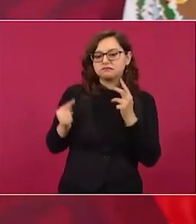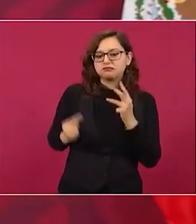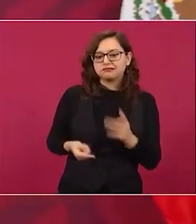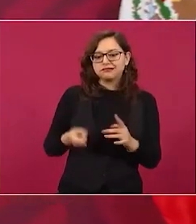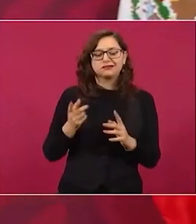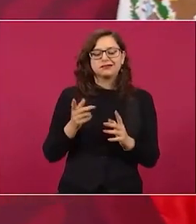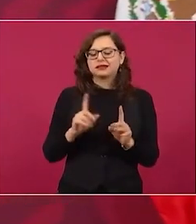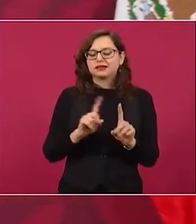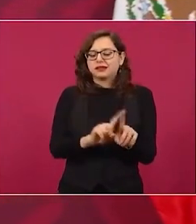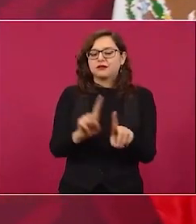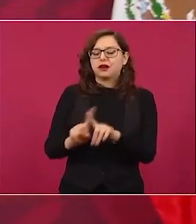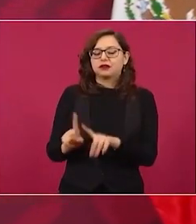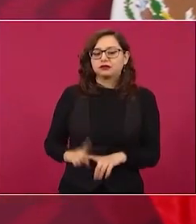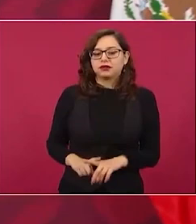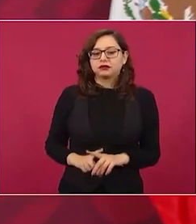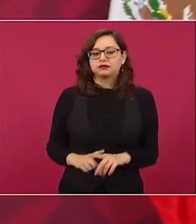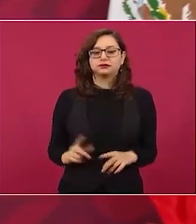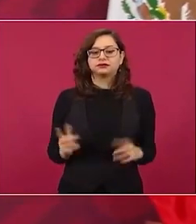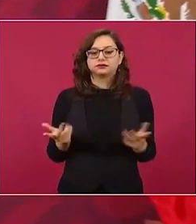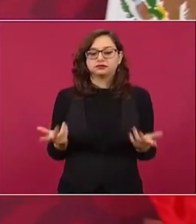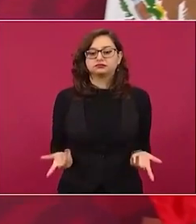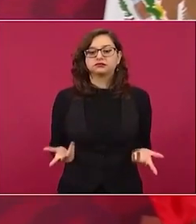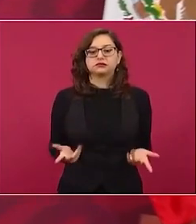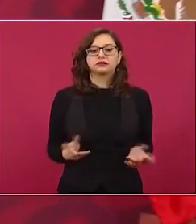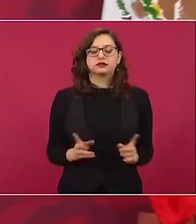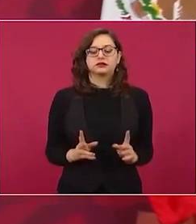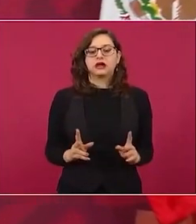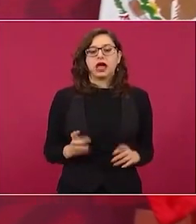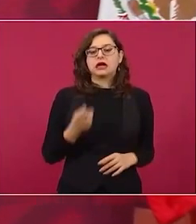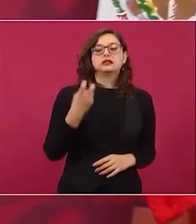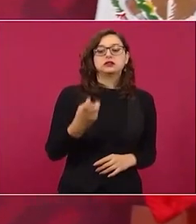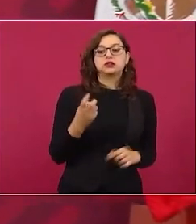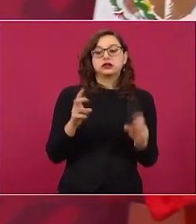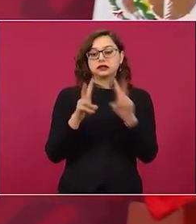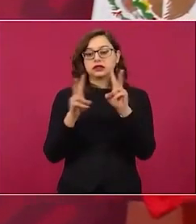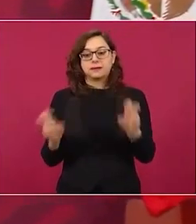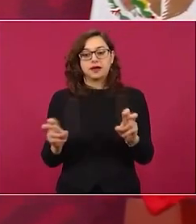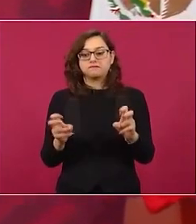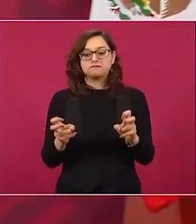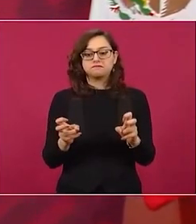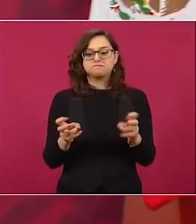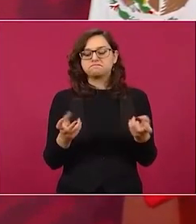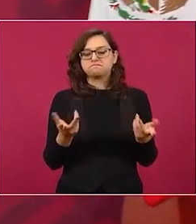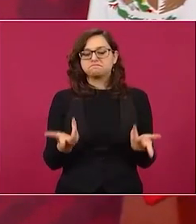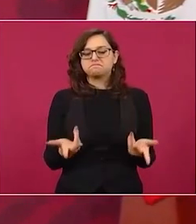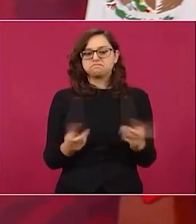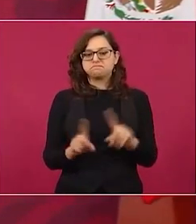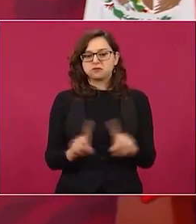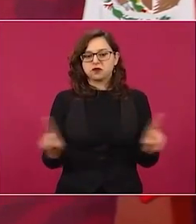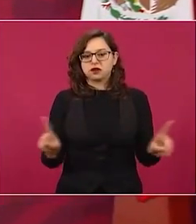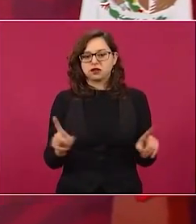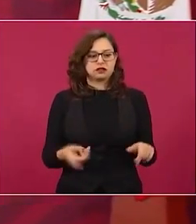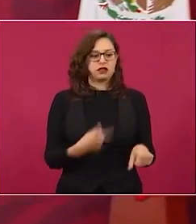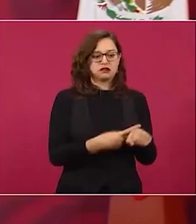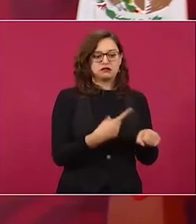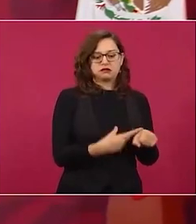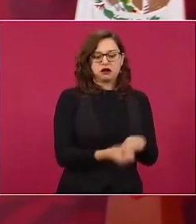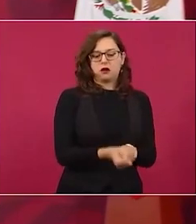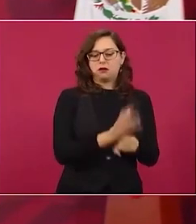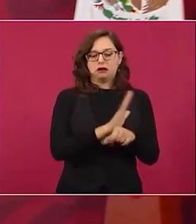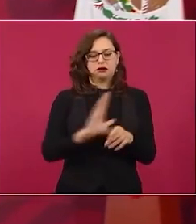Entonces, distinto totalmente a lo del COVID.